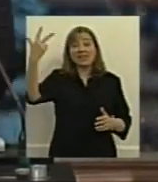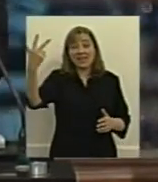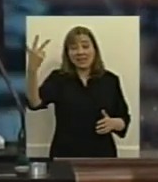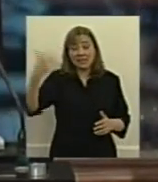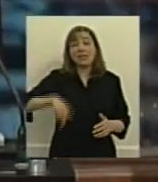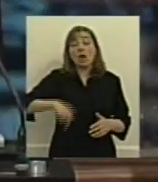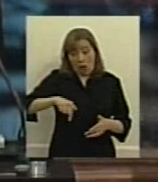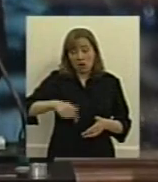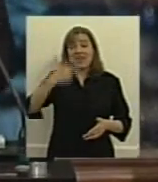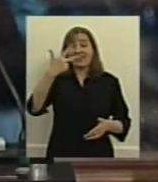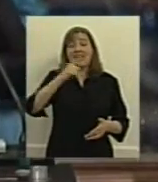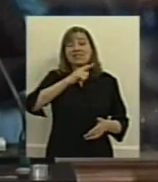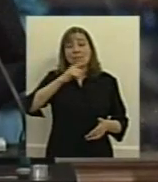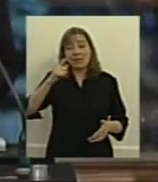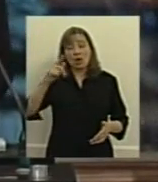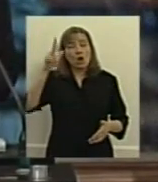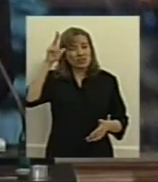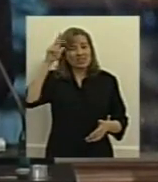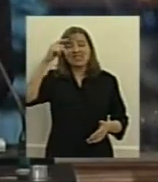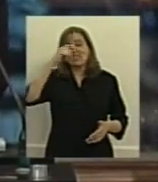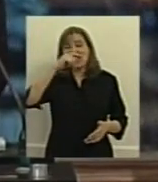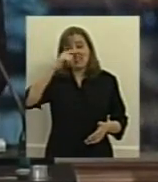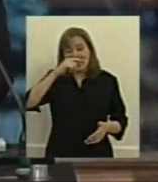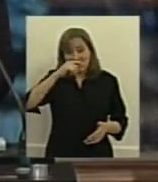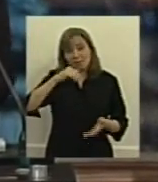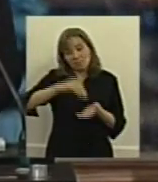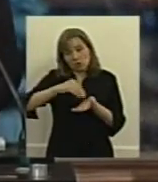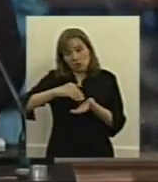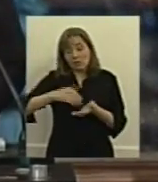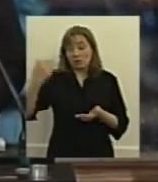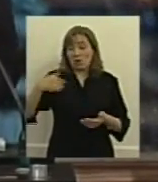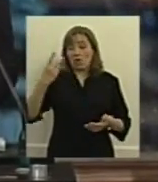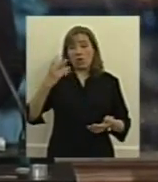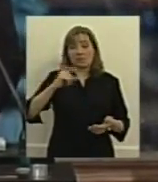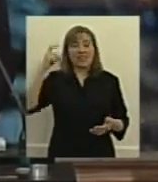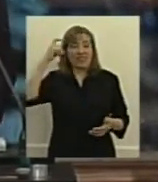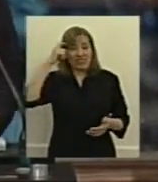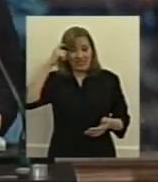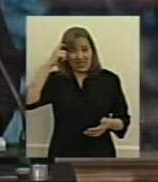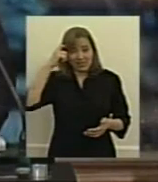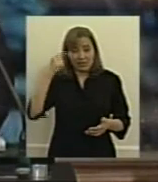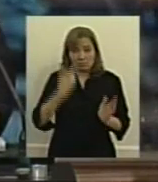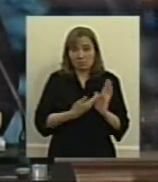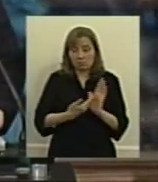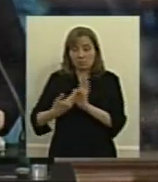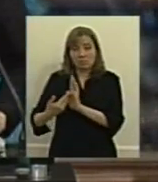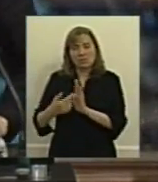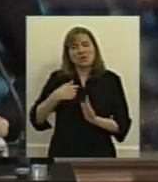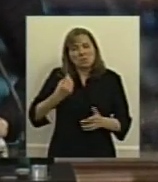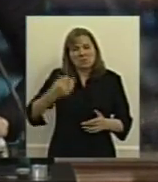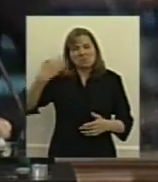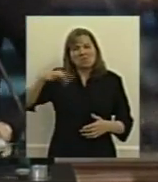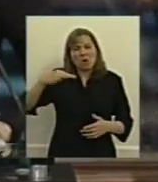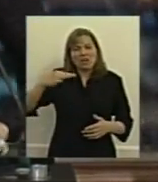.887 en el año 2010 ¿por qué la necesidad también de regular a las obras